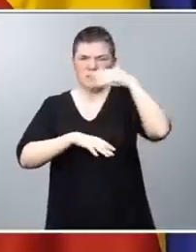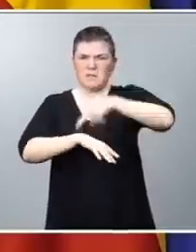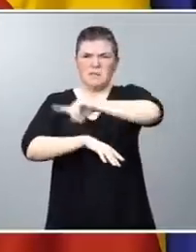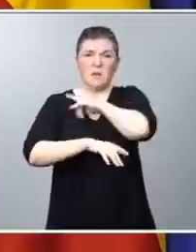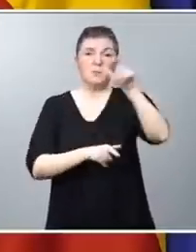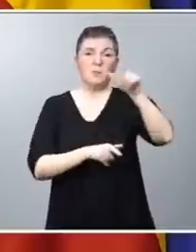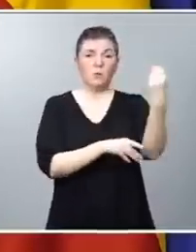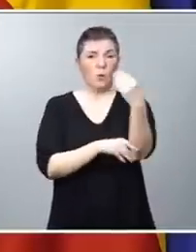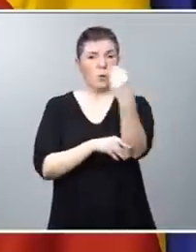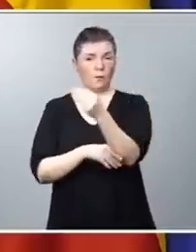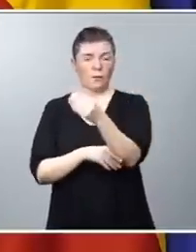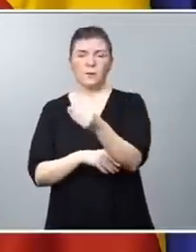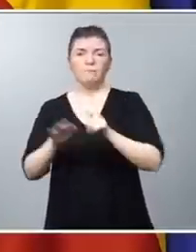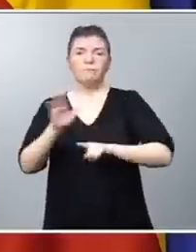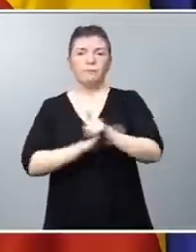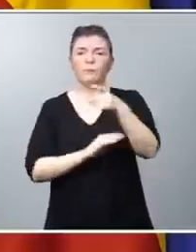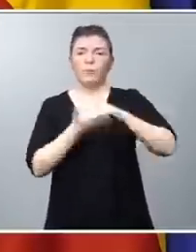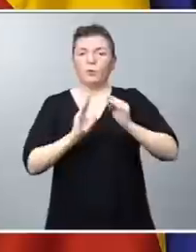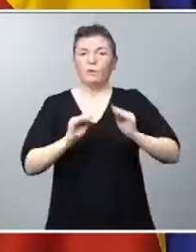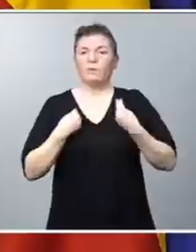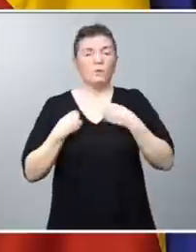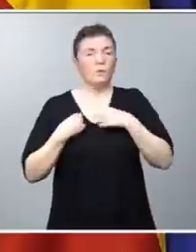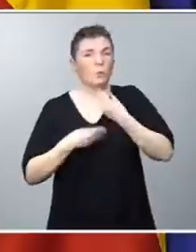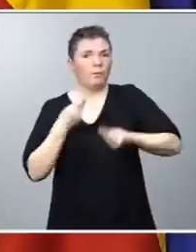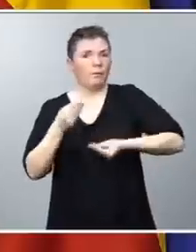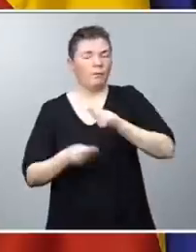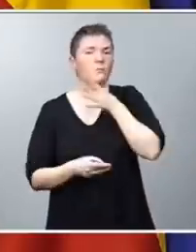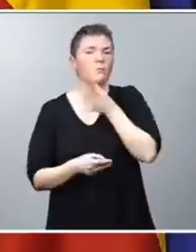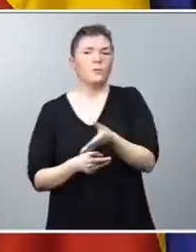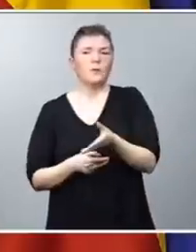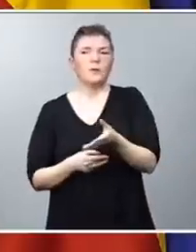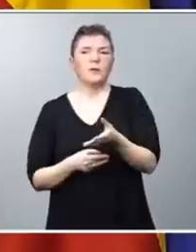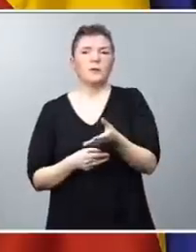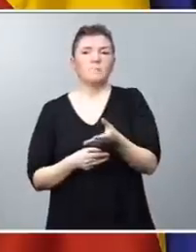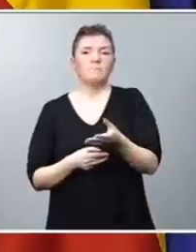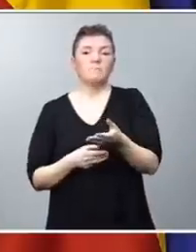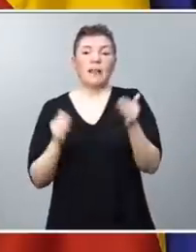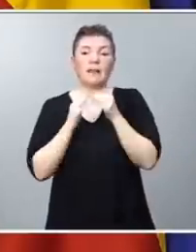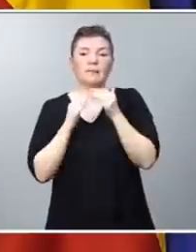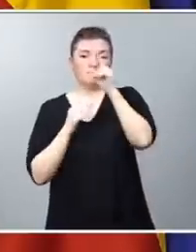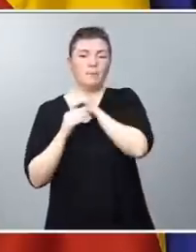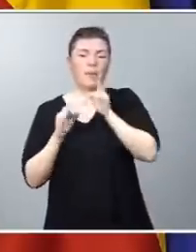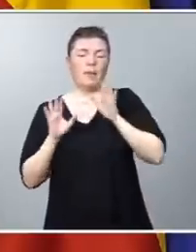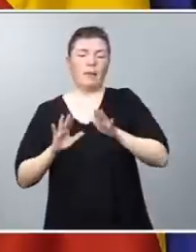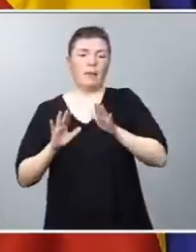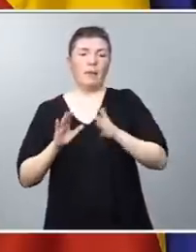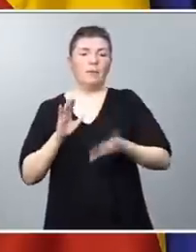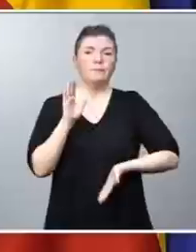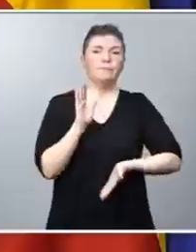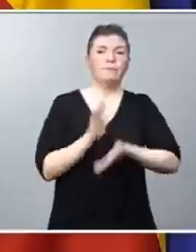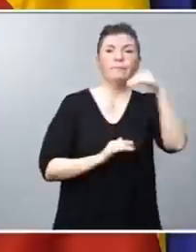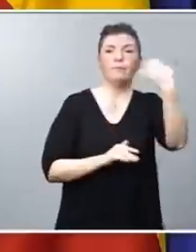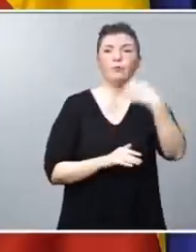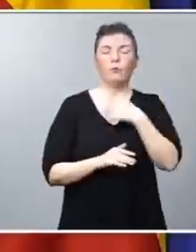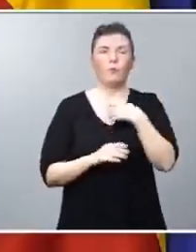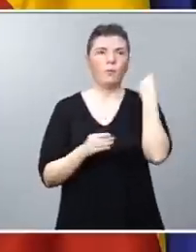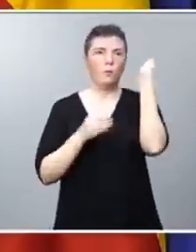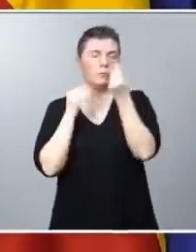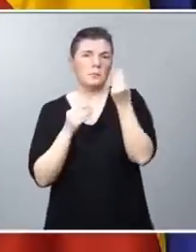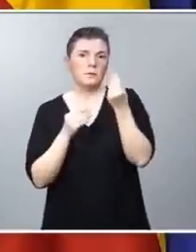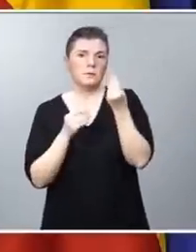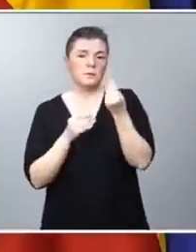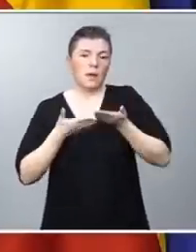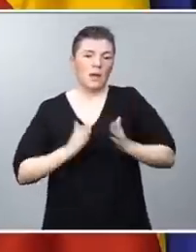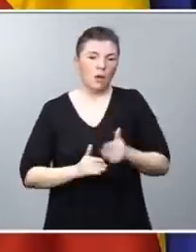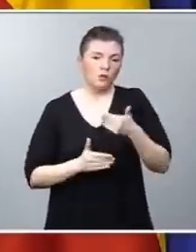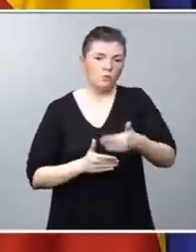no pueden desarrollar su proyecto de vida porque no pueden emanciparse y no pueden irse de sus casas, mucho menos pensar en tener hijos o hijas,